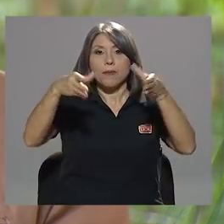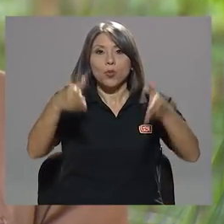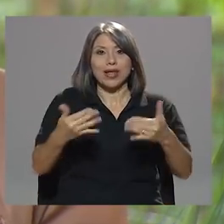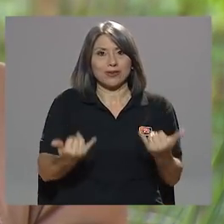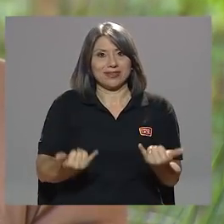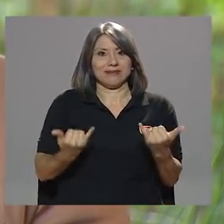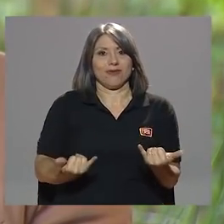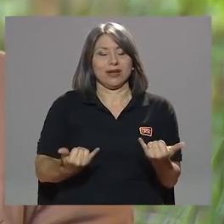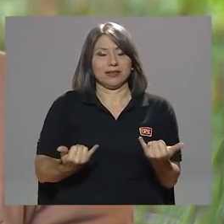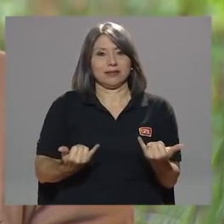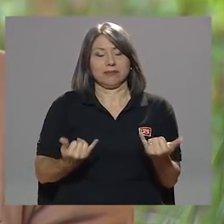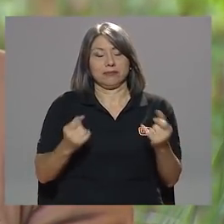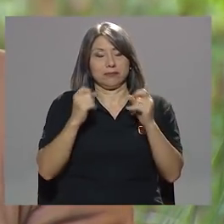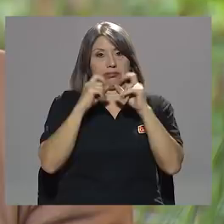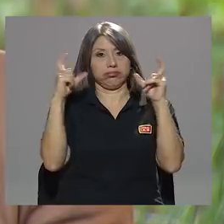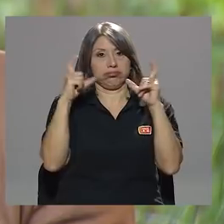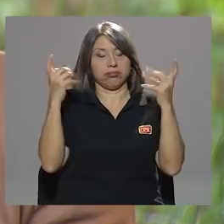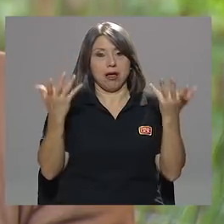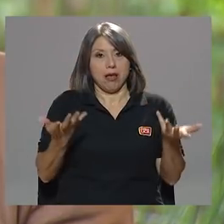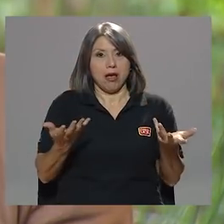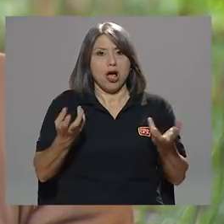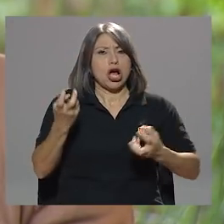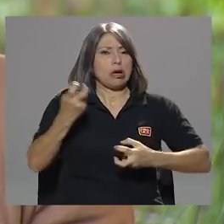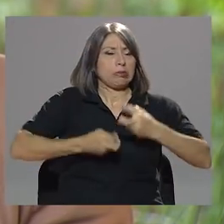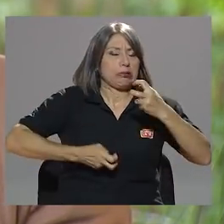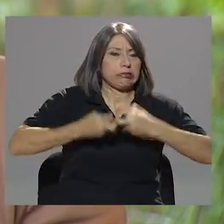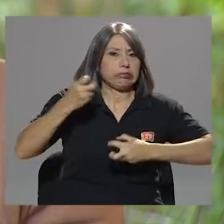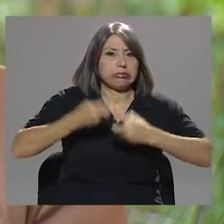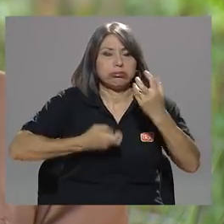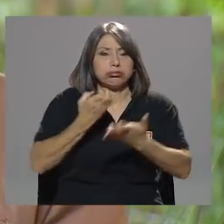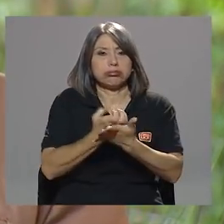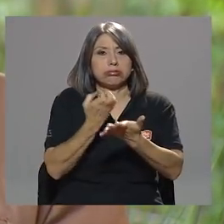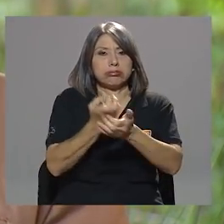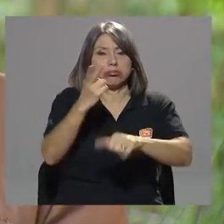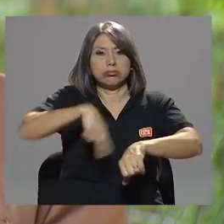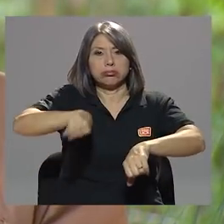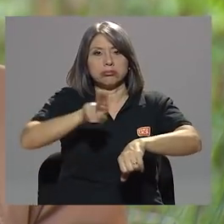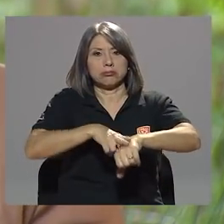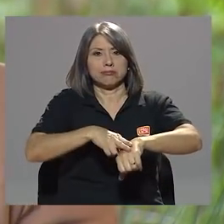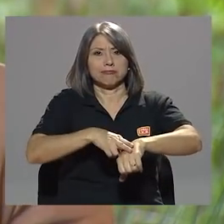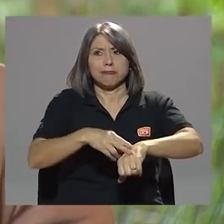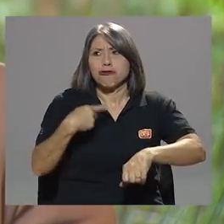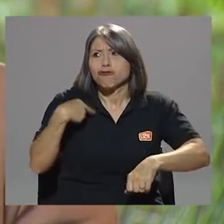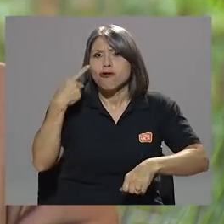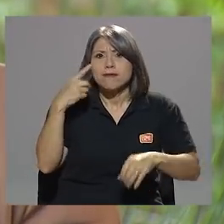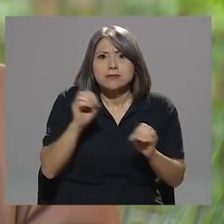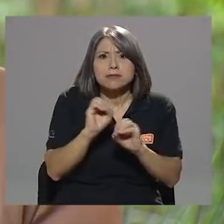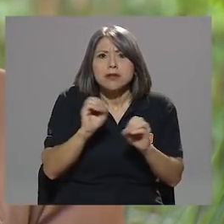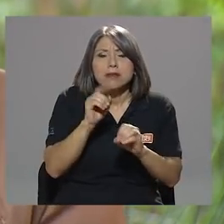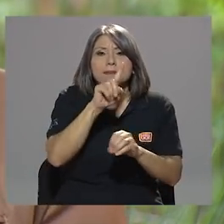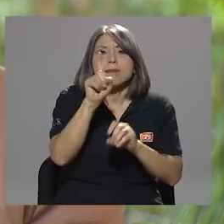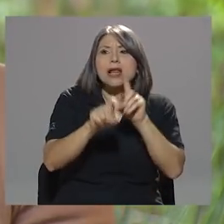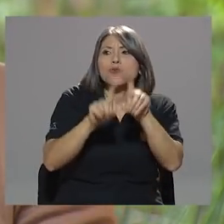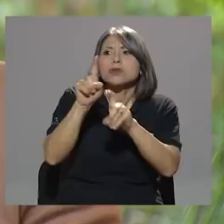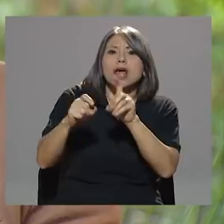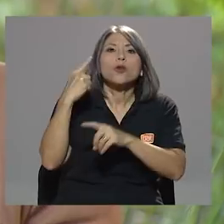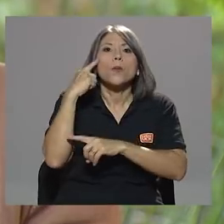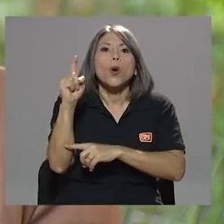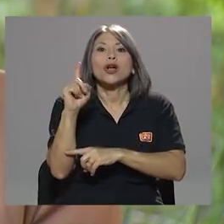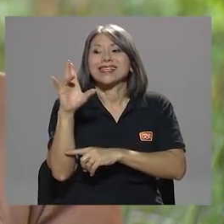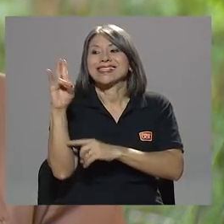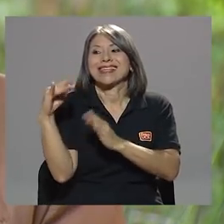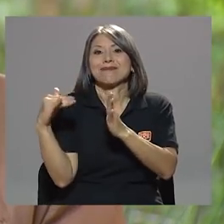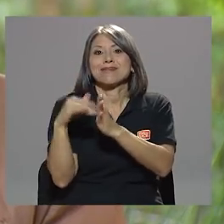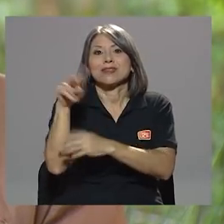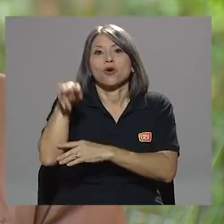sorprendentemente tienen un problema gravísimo de la economía nacional. Yo no he visto a alguno preguntando por los 7.000